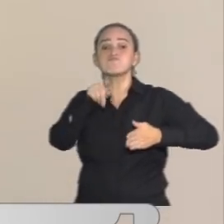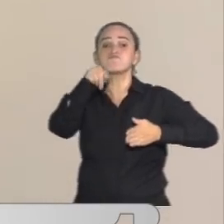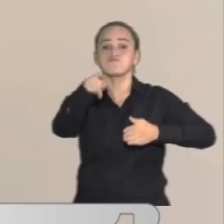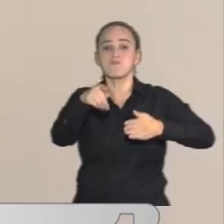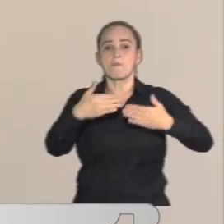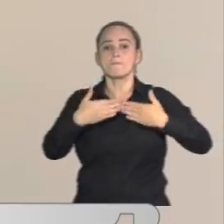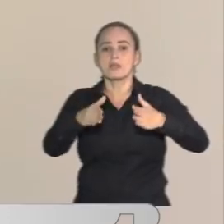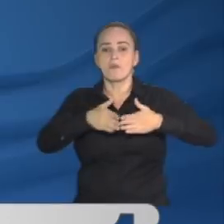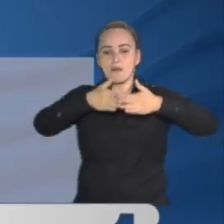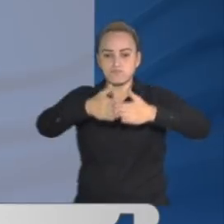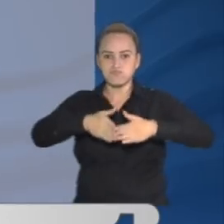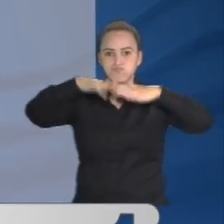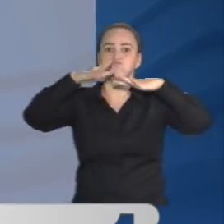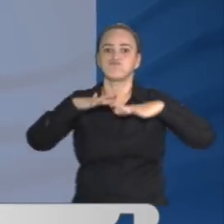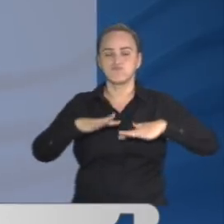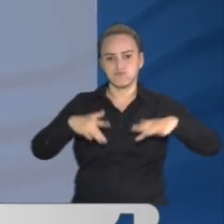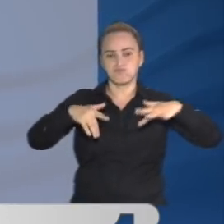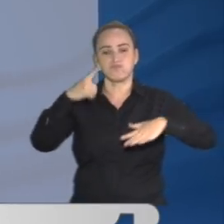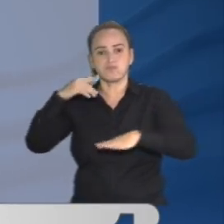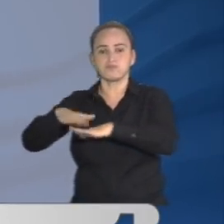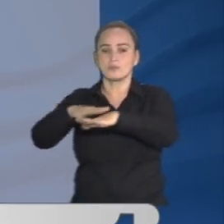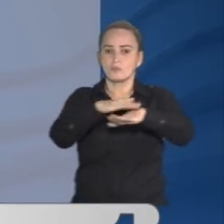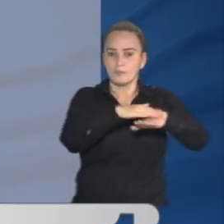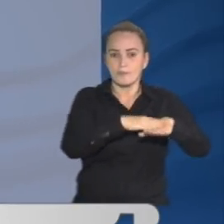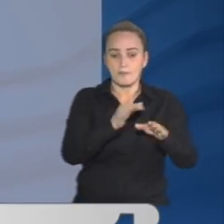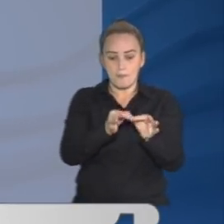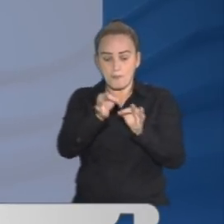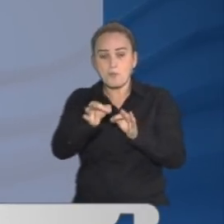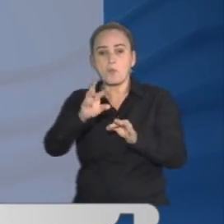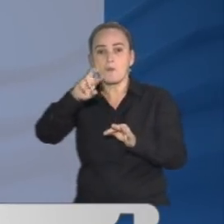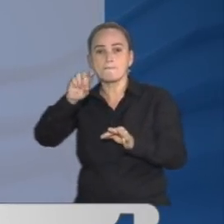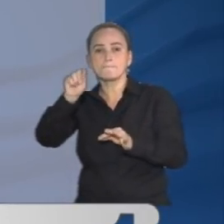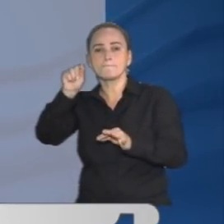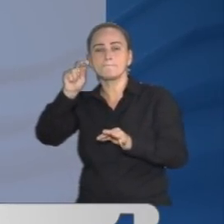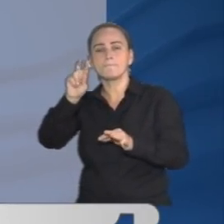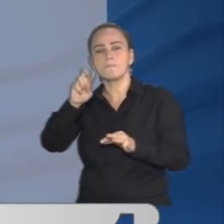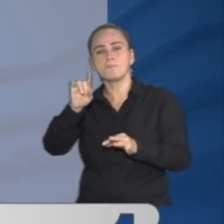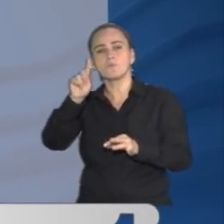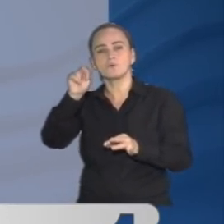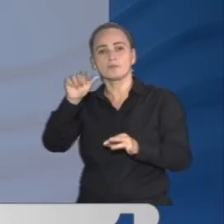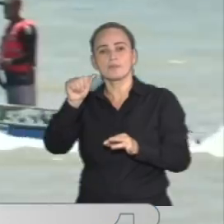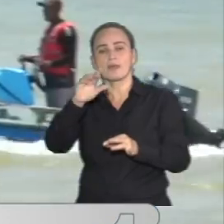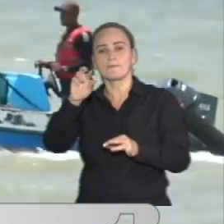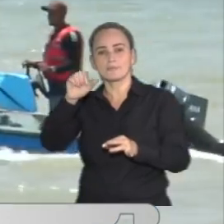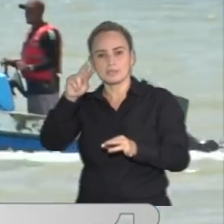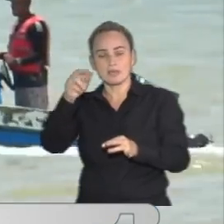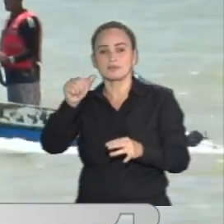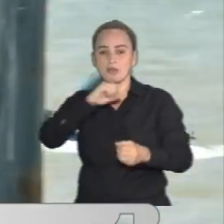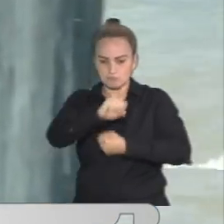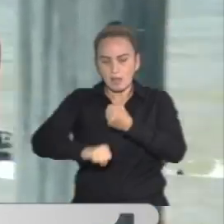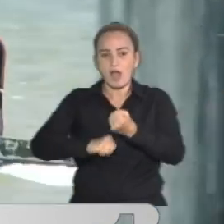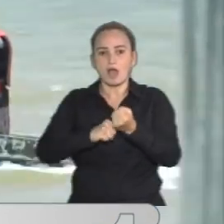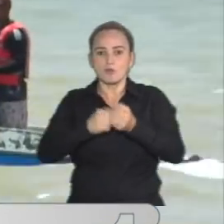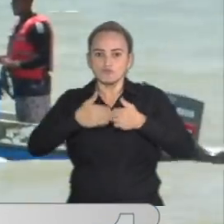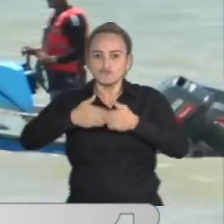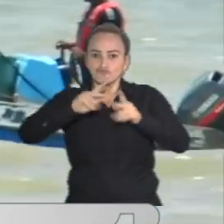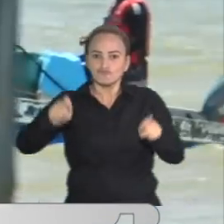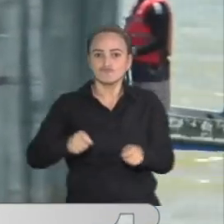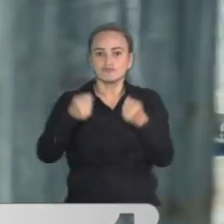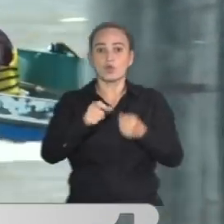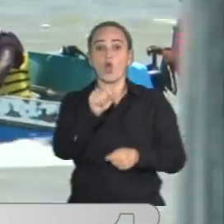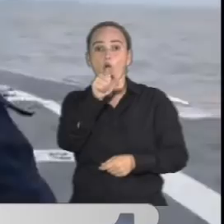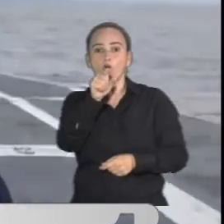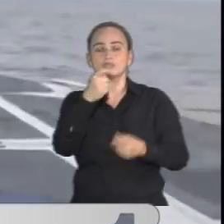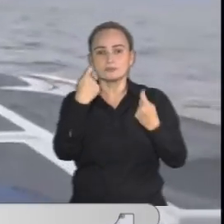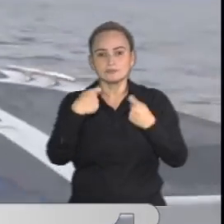Panamá naufragara. Los habitantes del corregimiento de Punta Piña en Jurado, gracias al apoyo de los guardacostas, lograron rescatar del alta mar 11